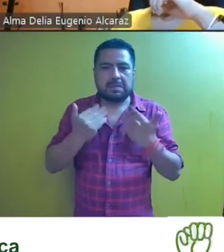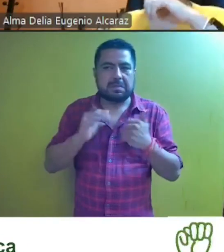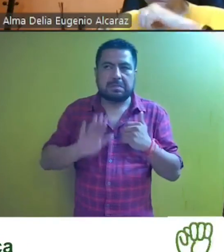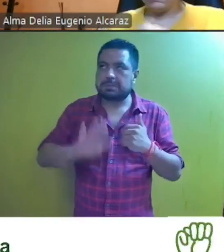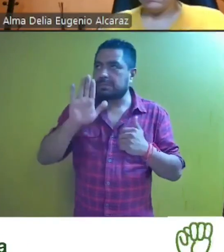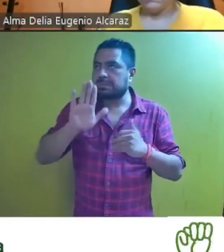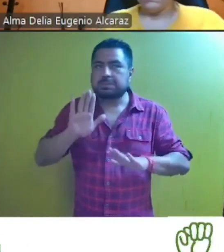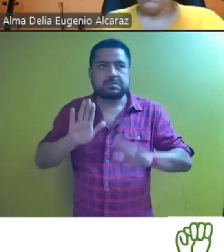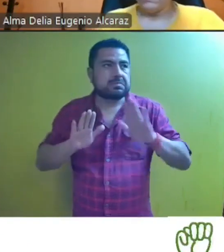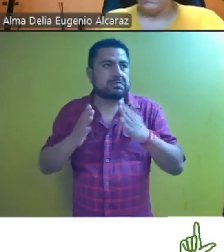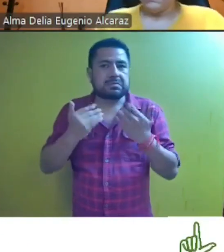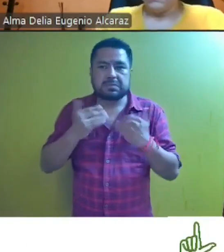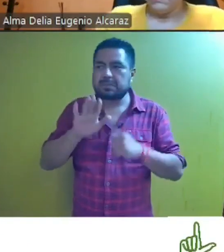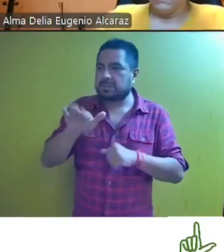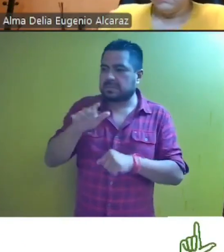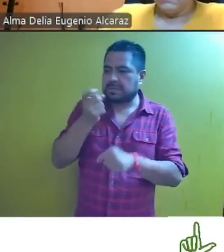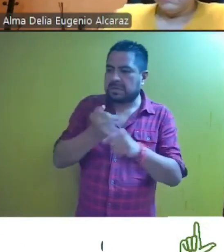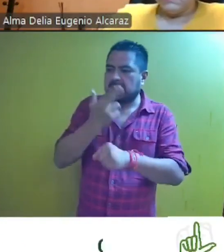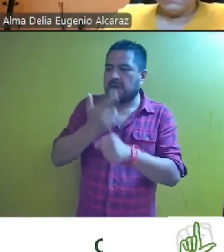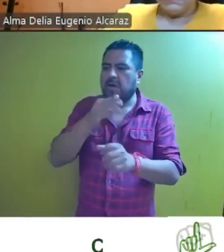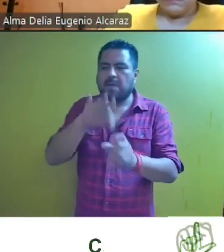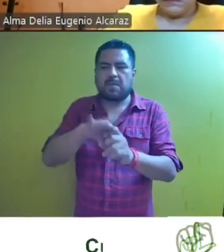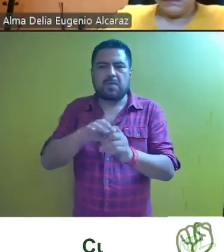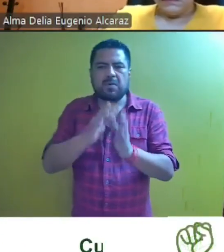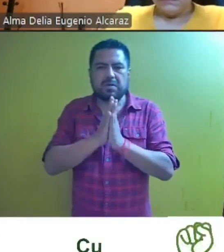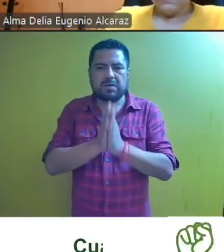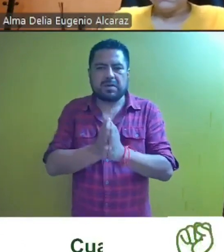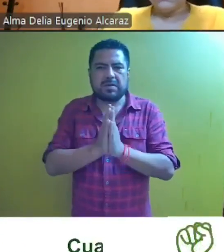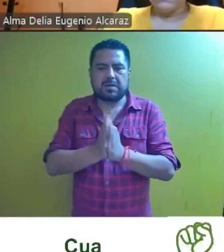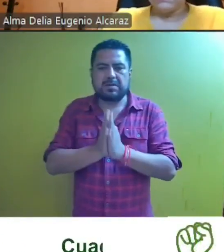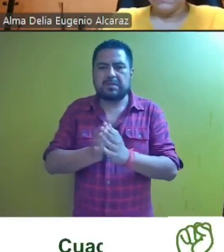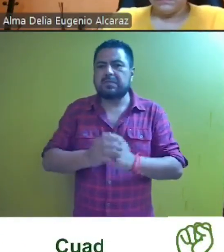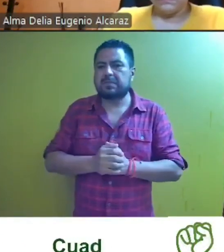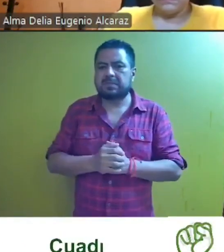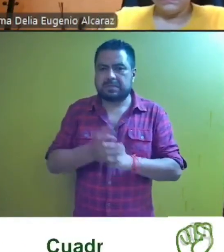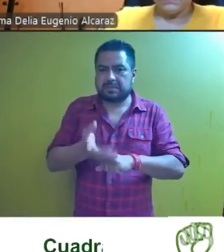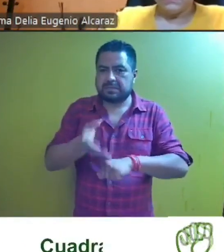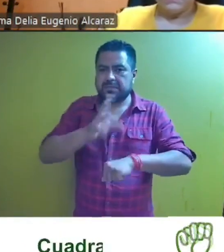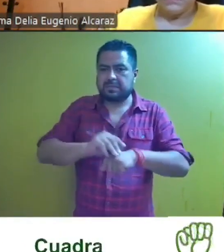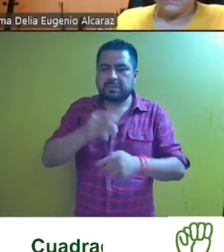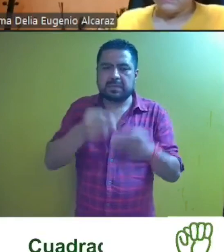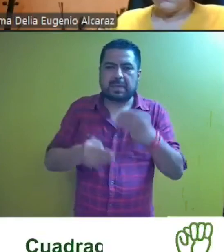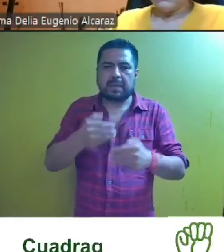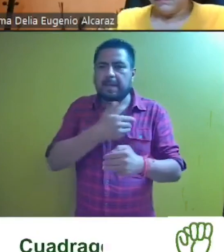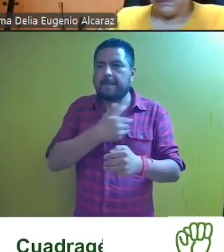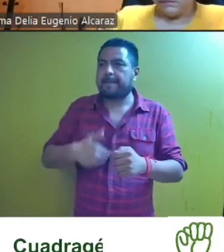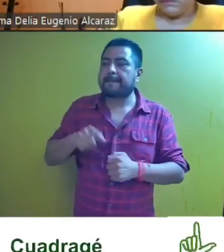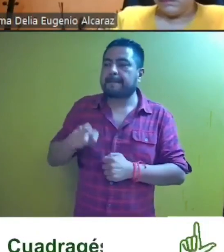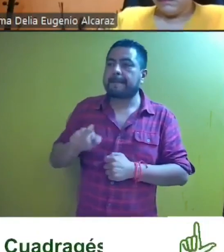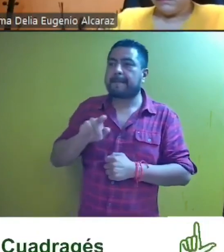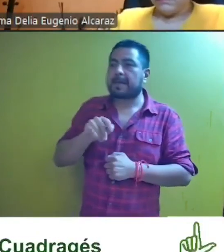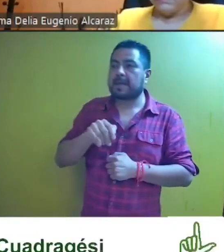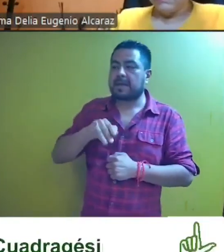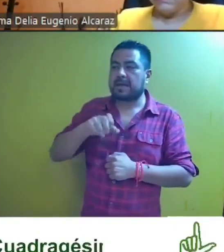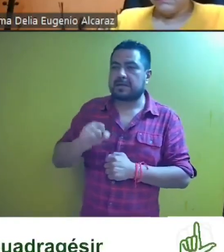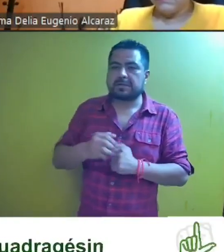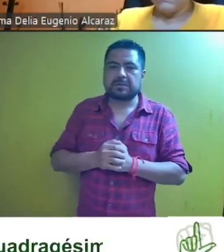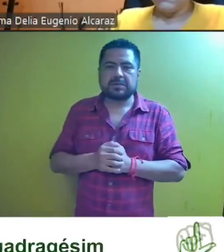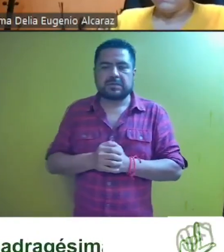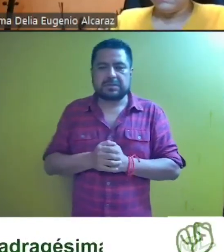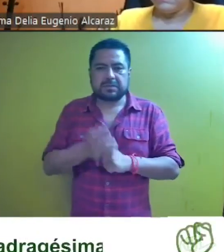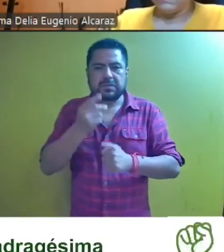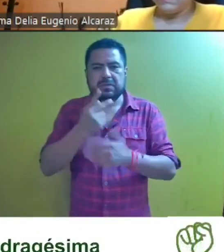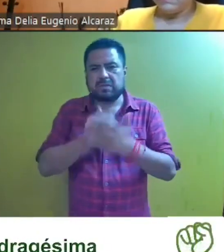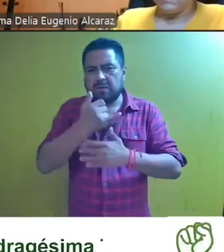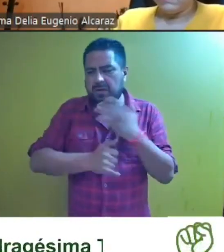habiendo comentarios al respecto secretario tome la votación por favor nosotros magistrada presidenta magistrado José Inés Betancur Salgado por